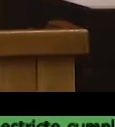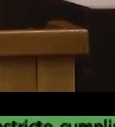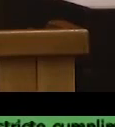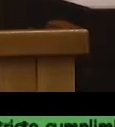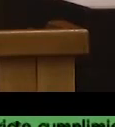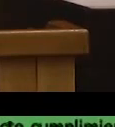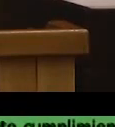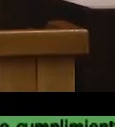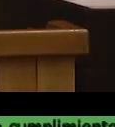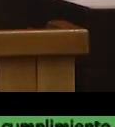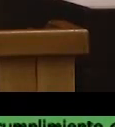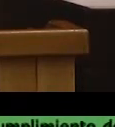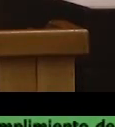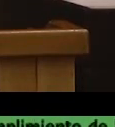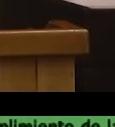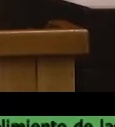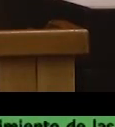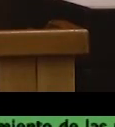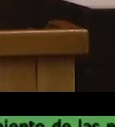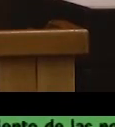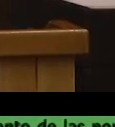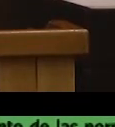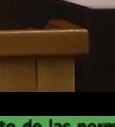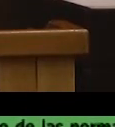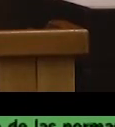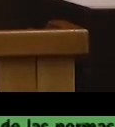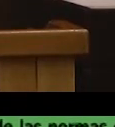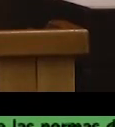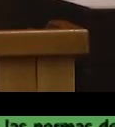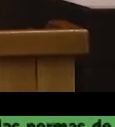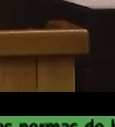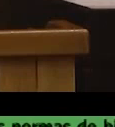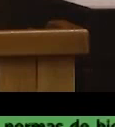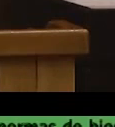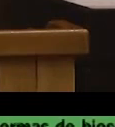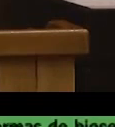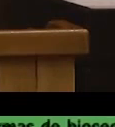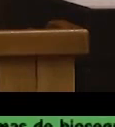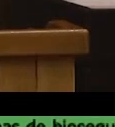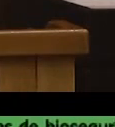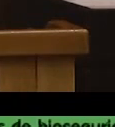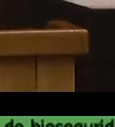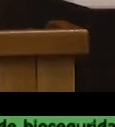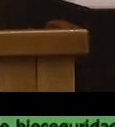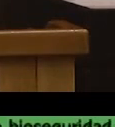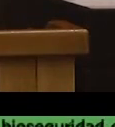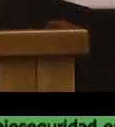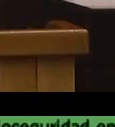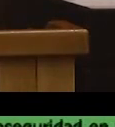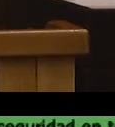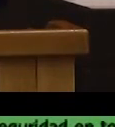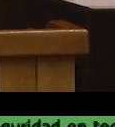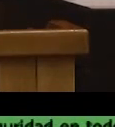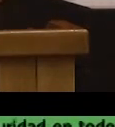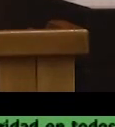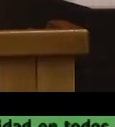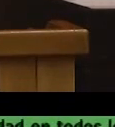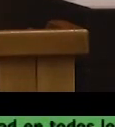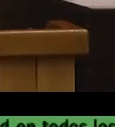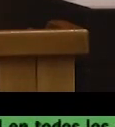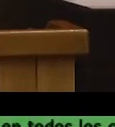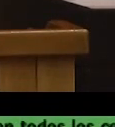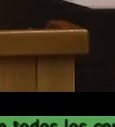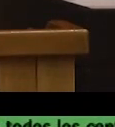la construcción consciente por más de 60 años de una obra más grande y fuerte que nosotros mismos con un liderazgo